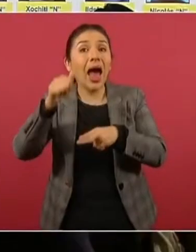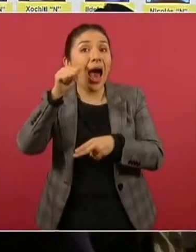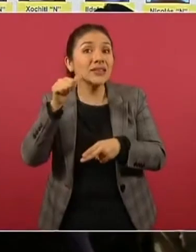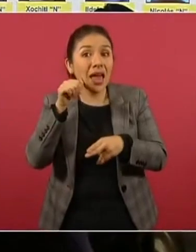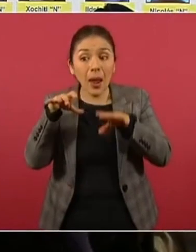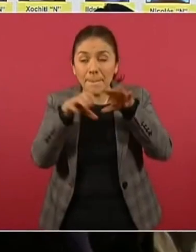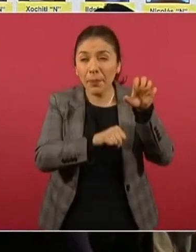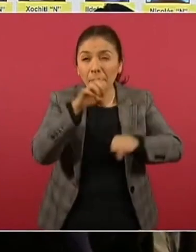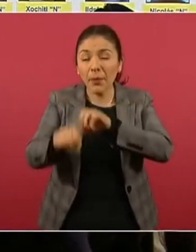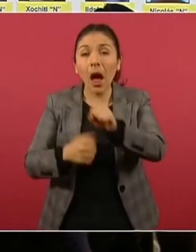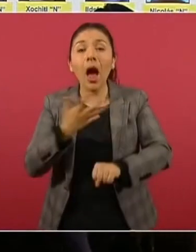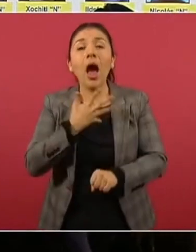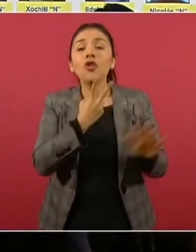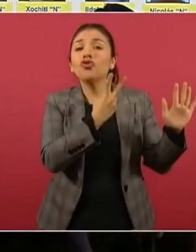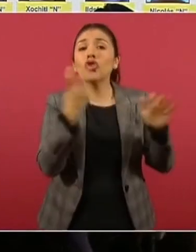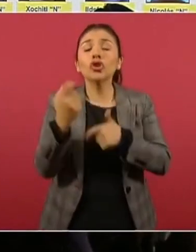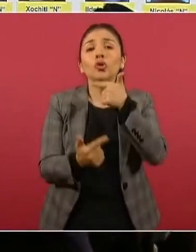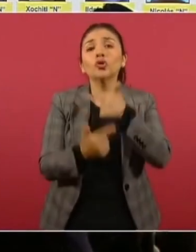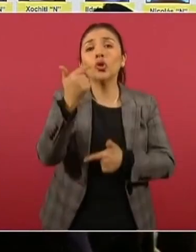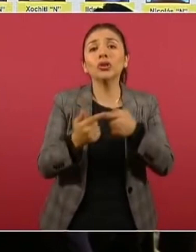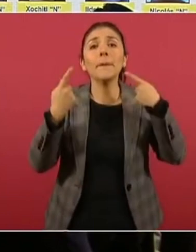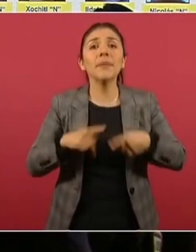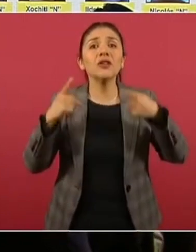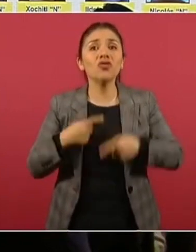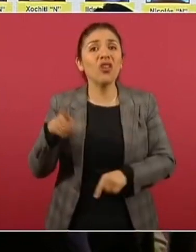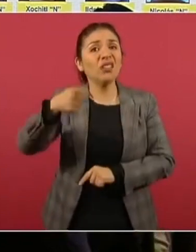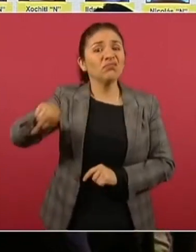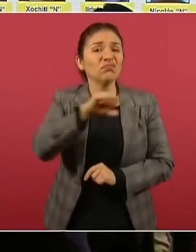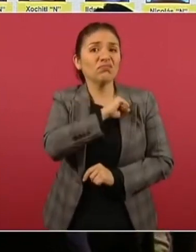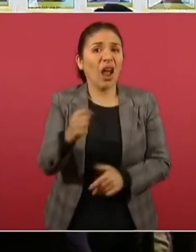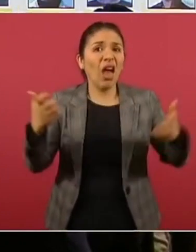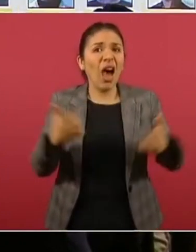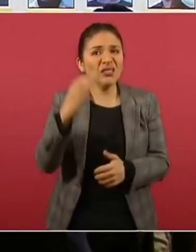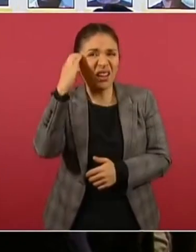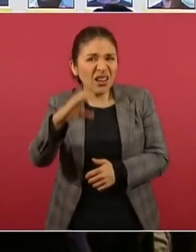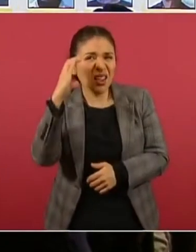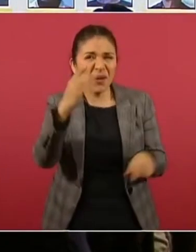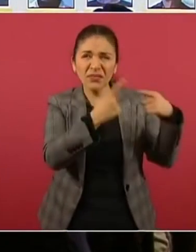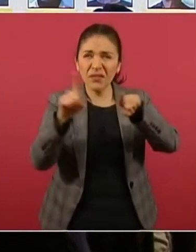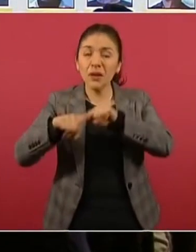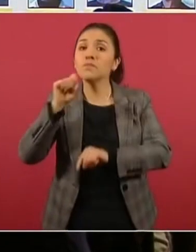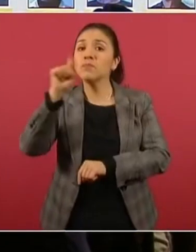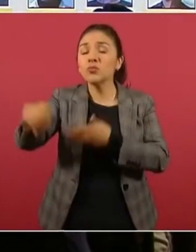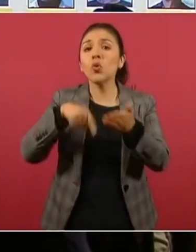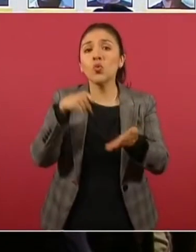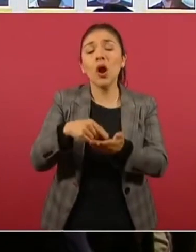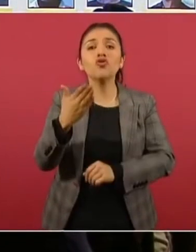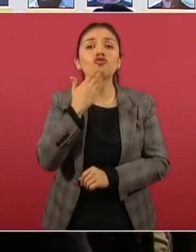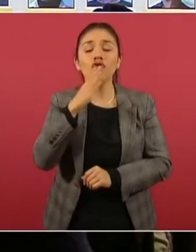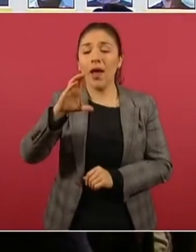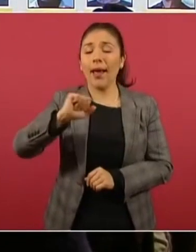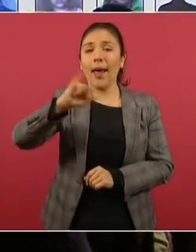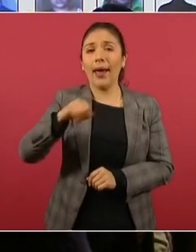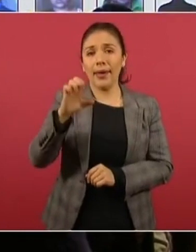detenidos a 212 generadores de violencia en esta región del Estado de